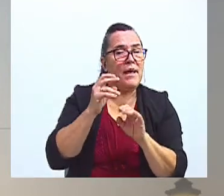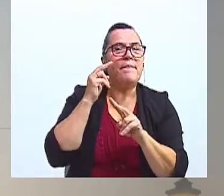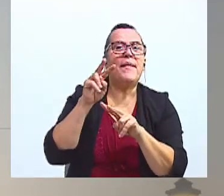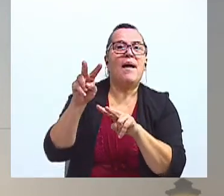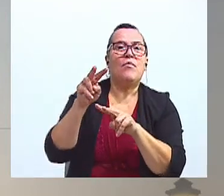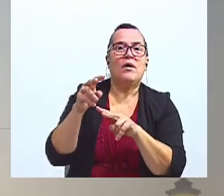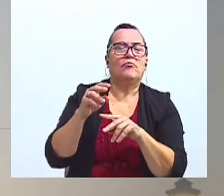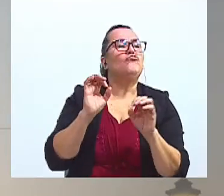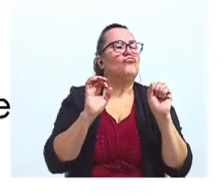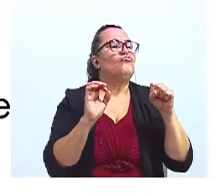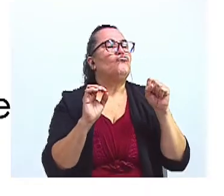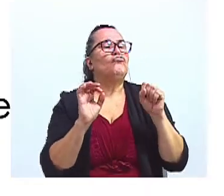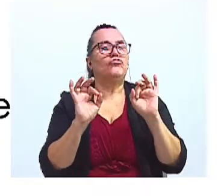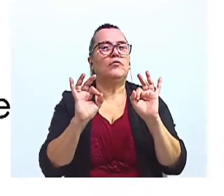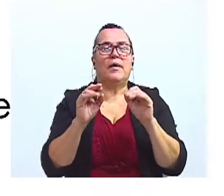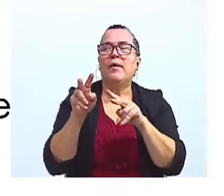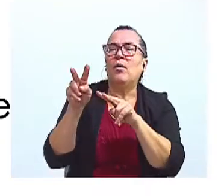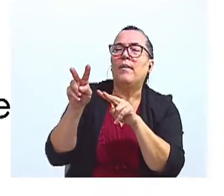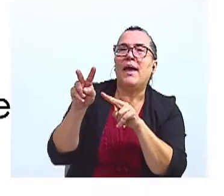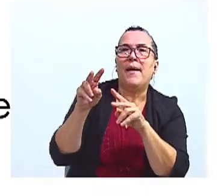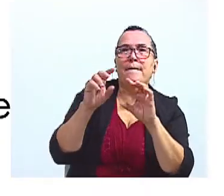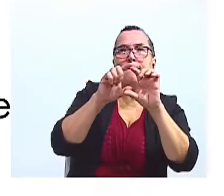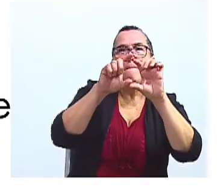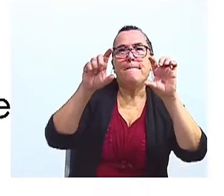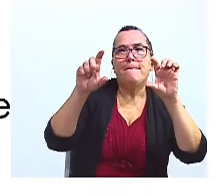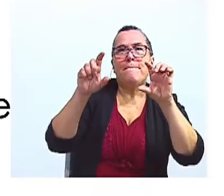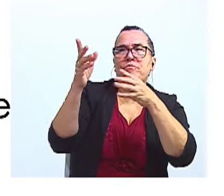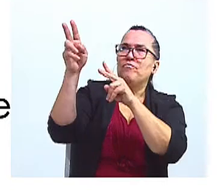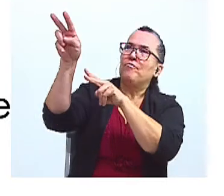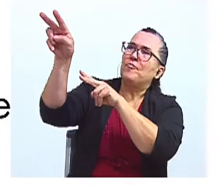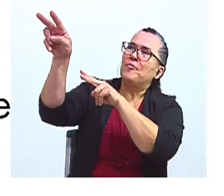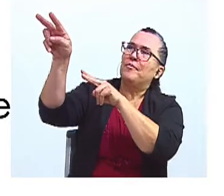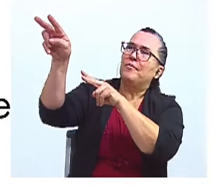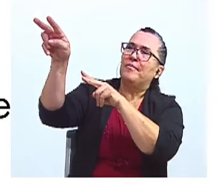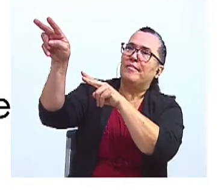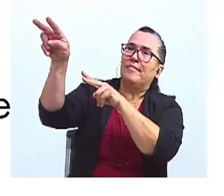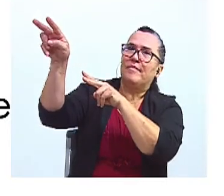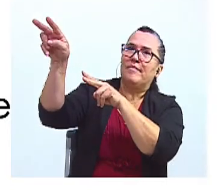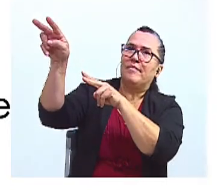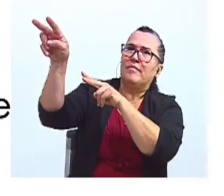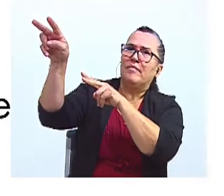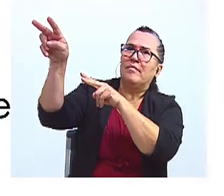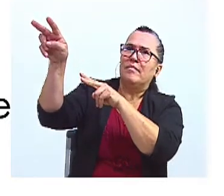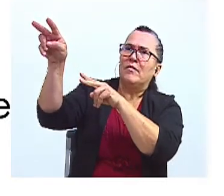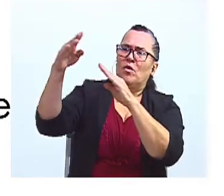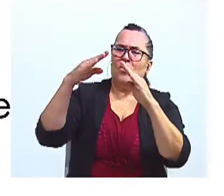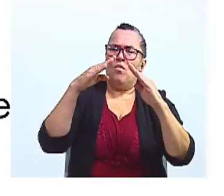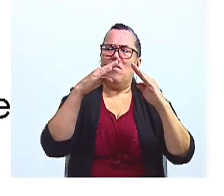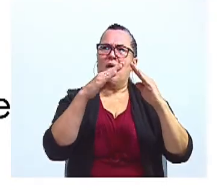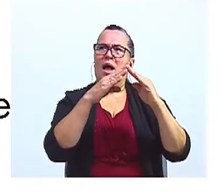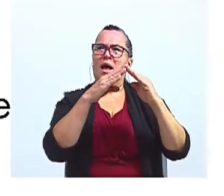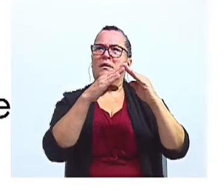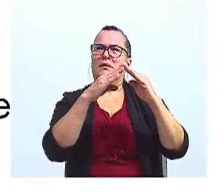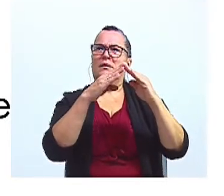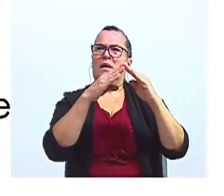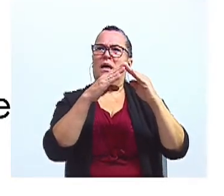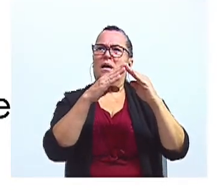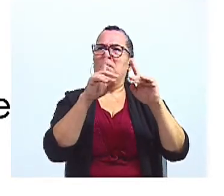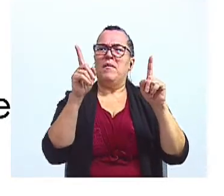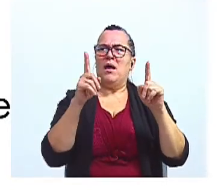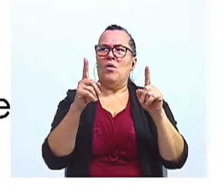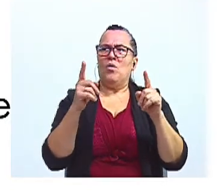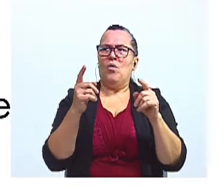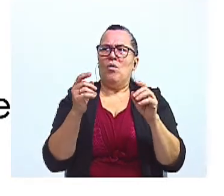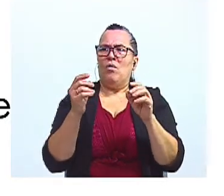los primeros versos. Me quedo en casa, pero no vivo de la nada. Me quedo en casa, pero estoy harta de mirarnos